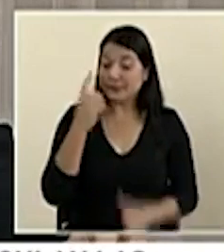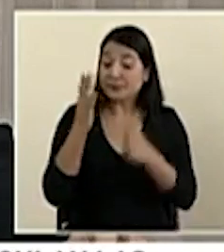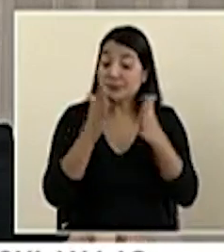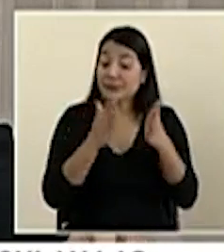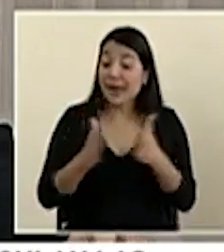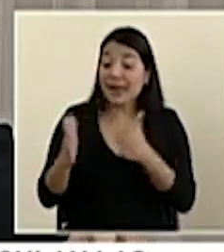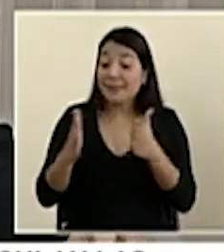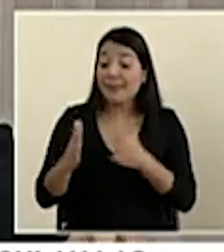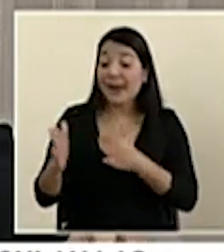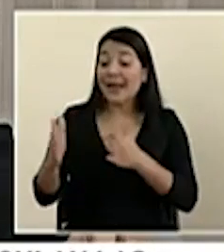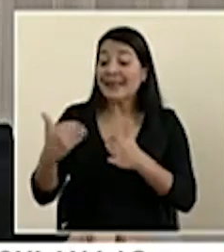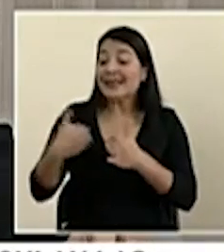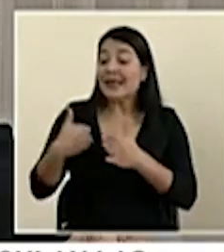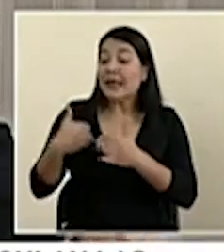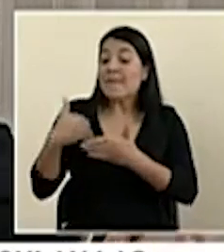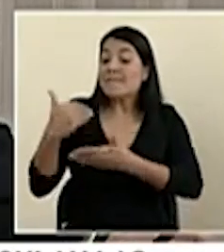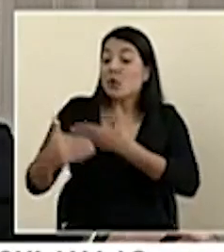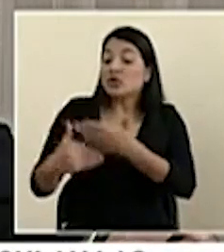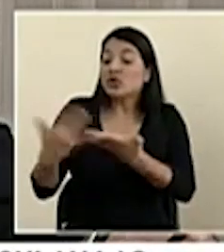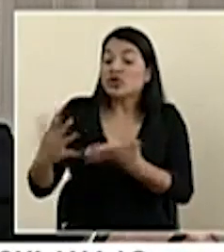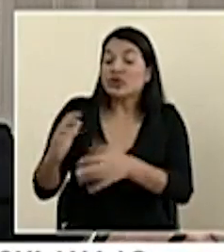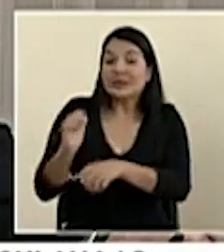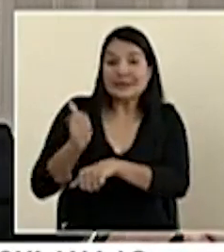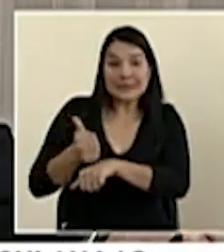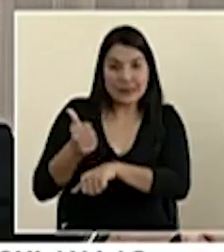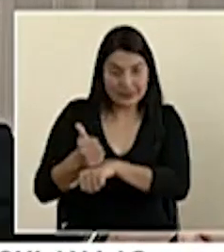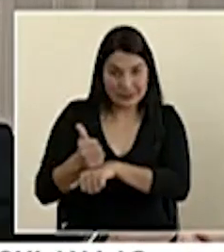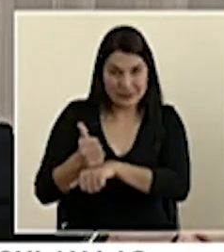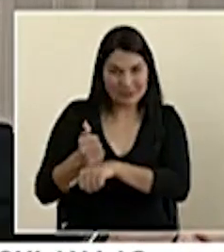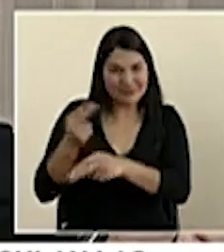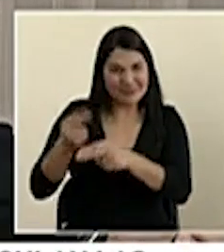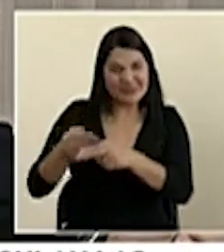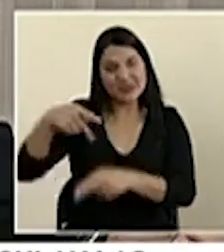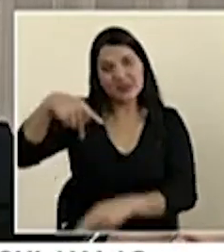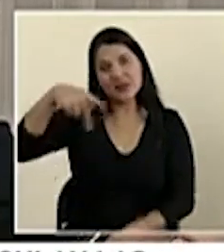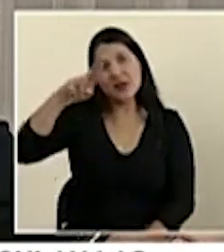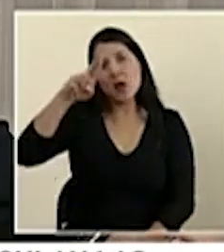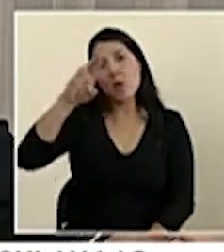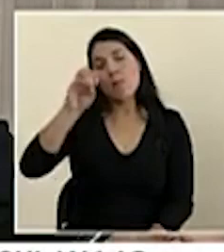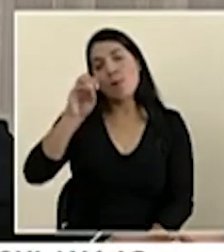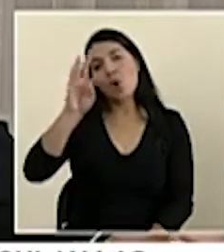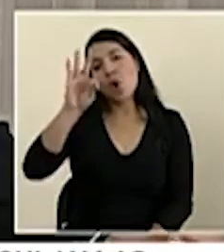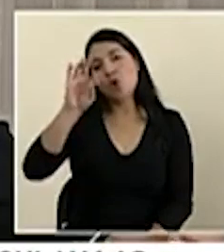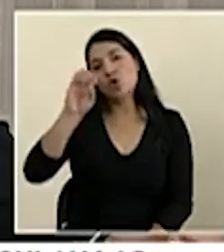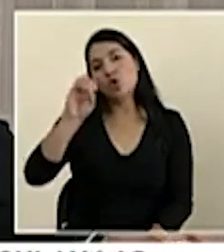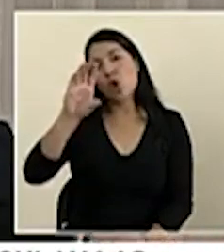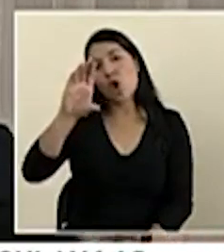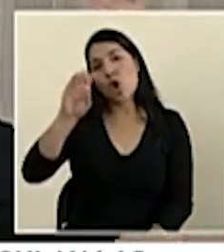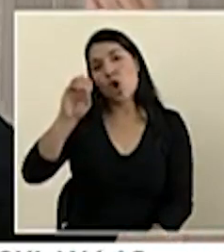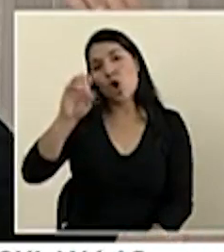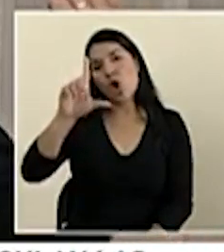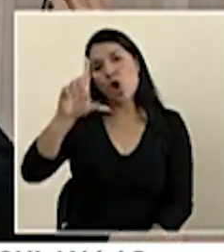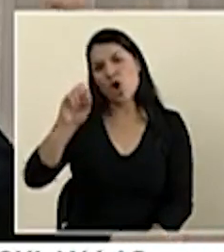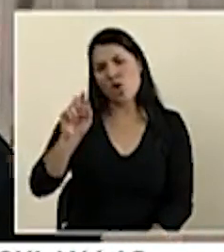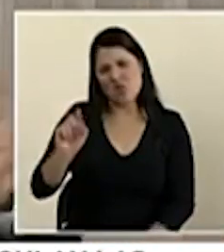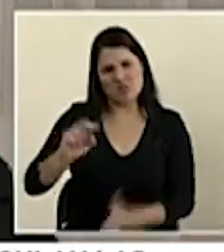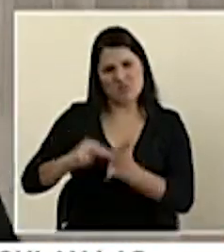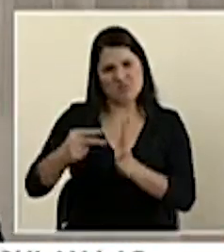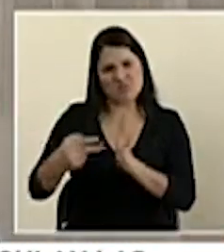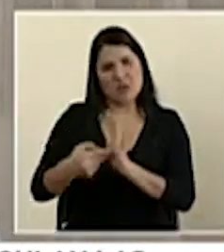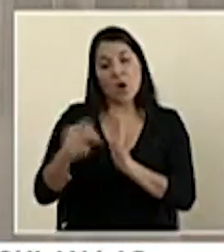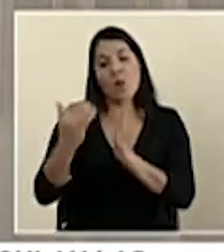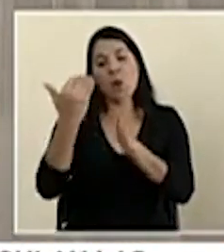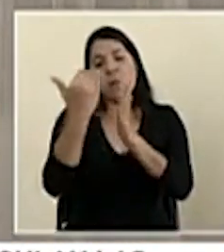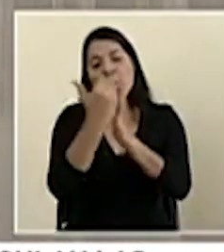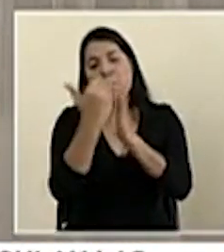protocolos. ¿Qué es un protocolo? Es una serie de pasos que tienen que cumplirse ante el nuevo modo